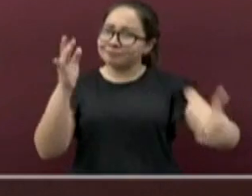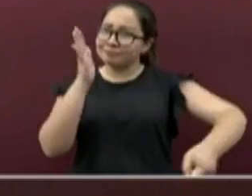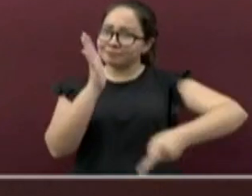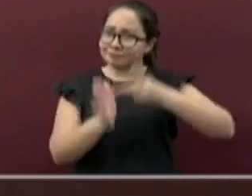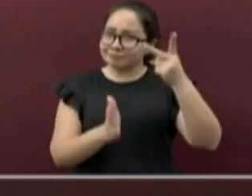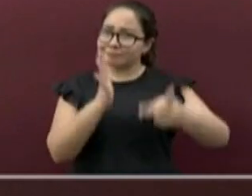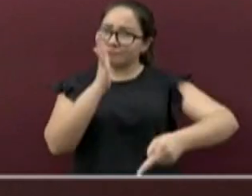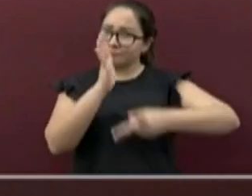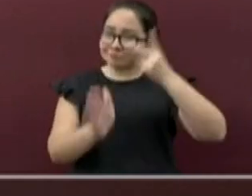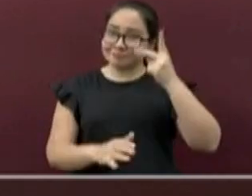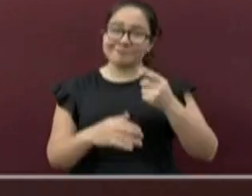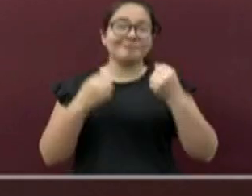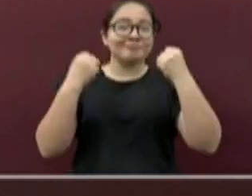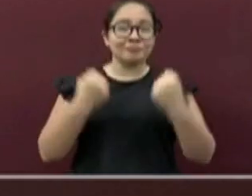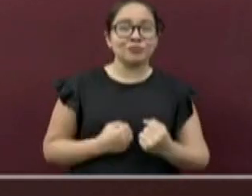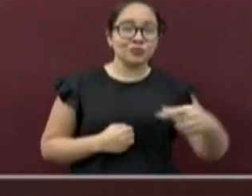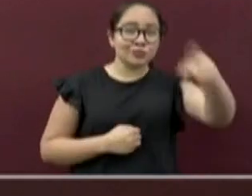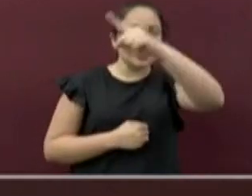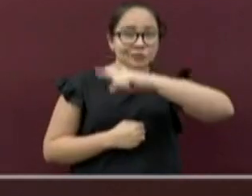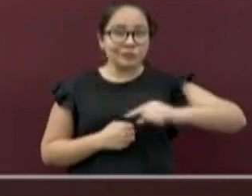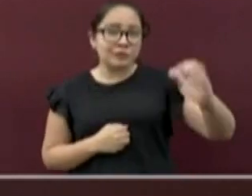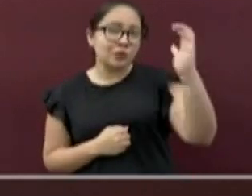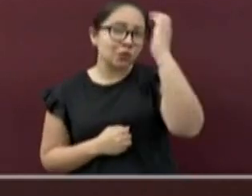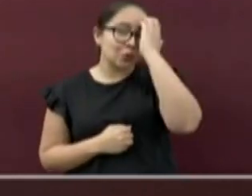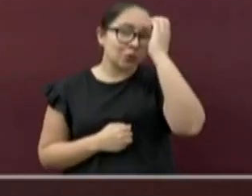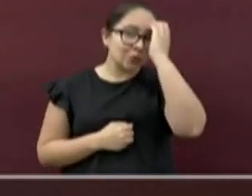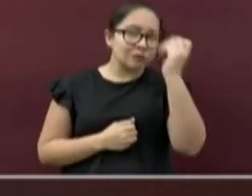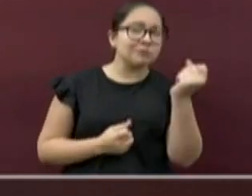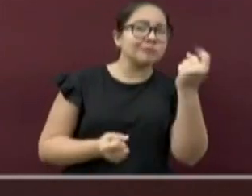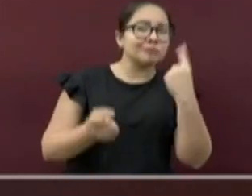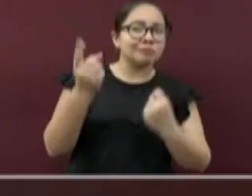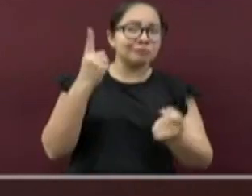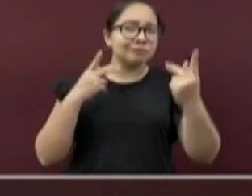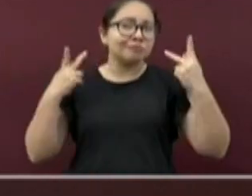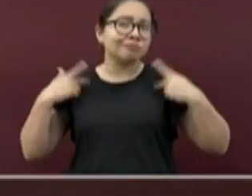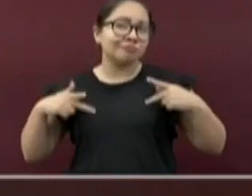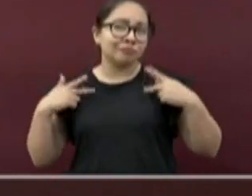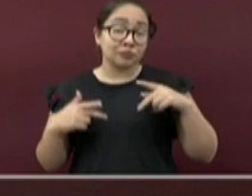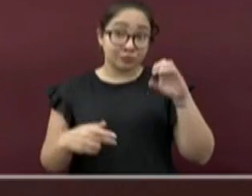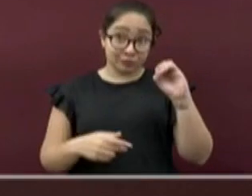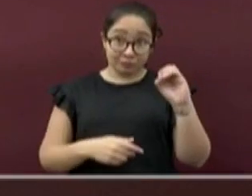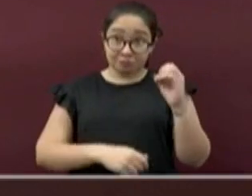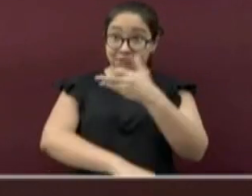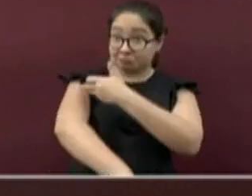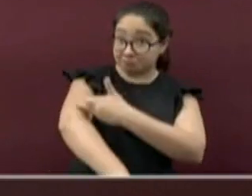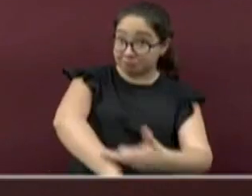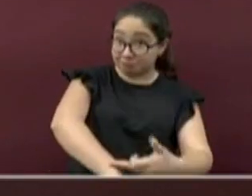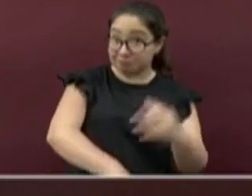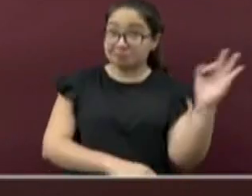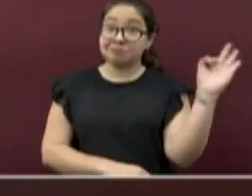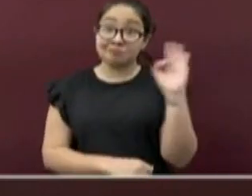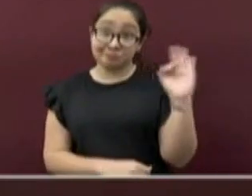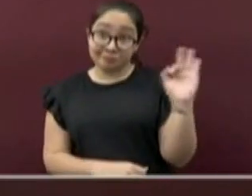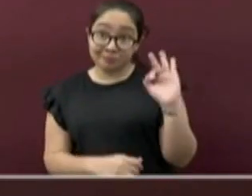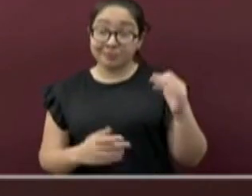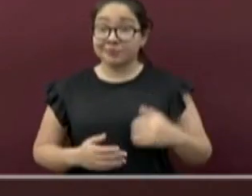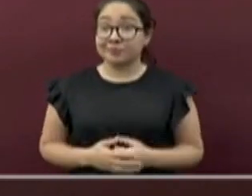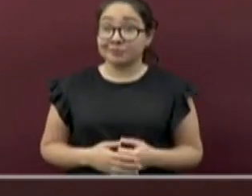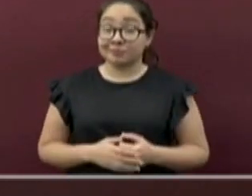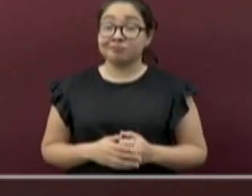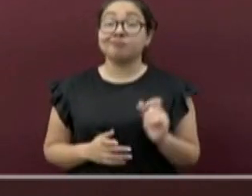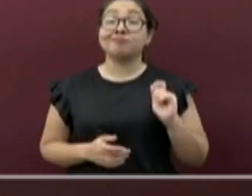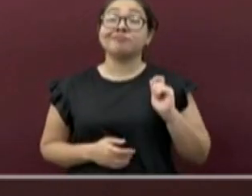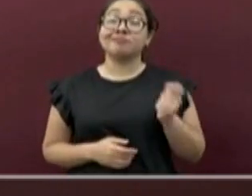Seguramente tenemos algún conocido o incluso nuestros propios familiares llegan a